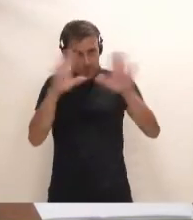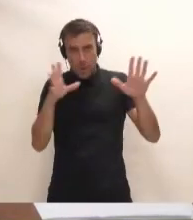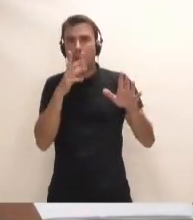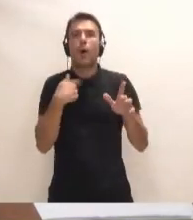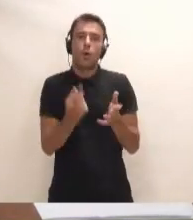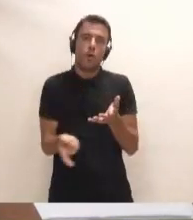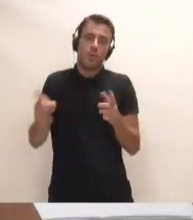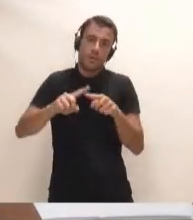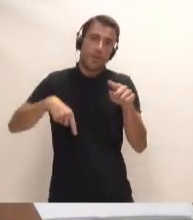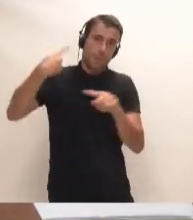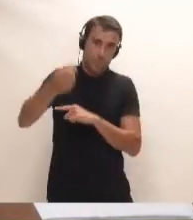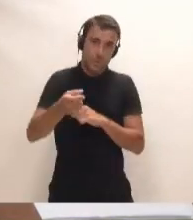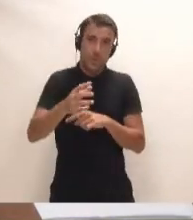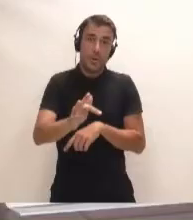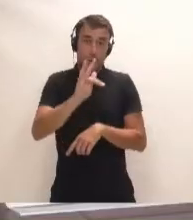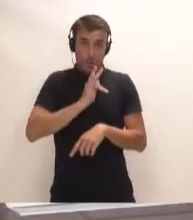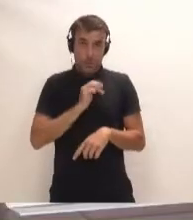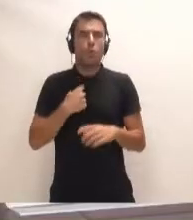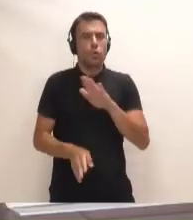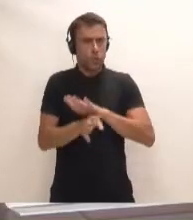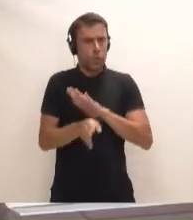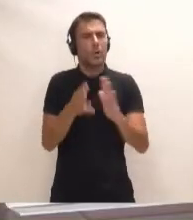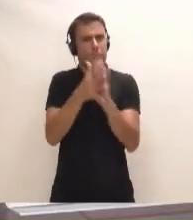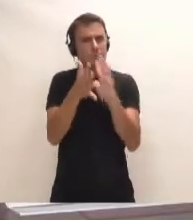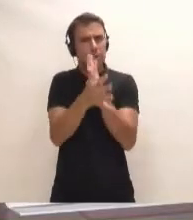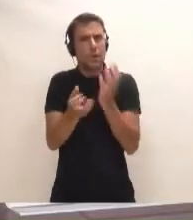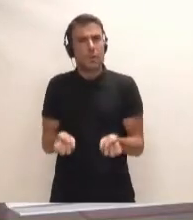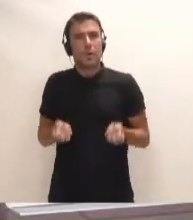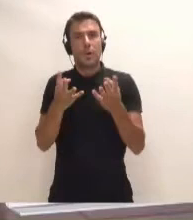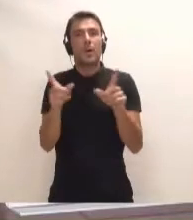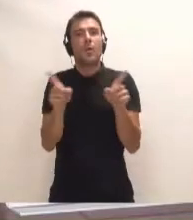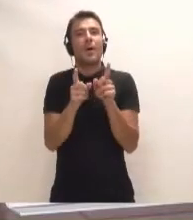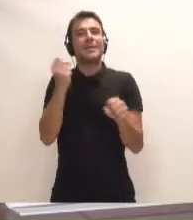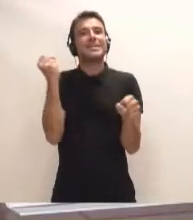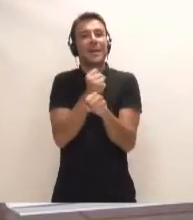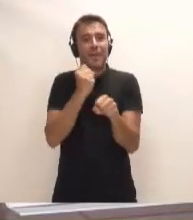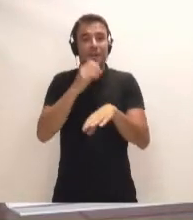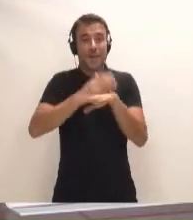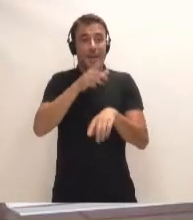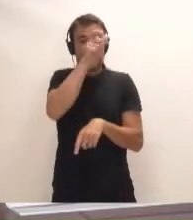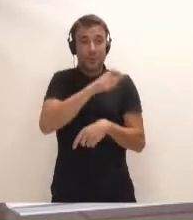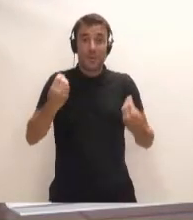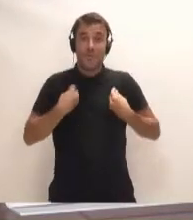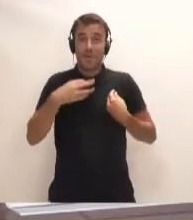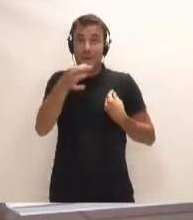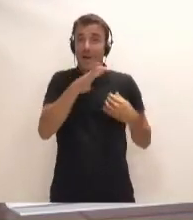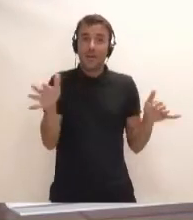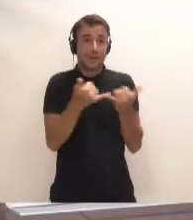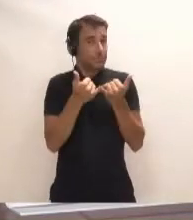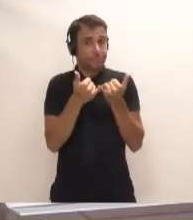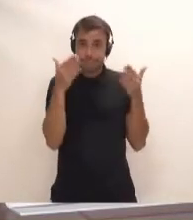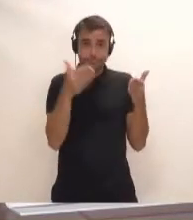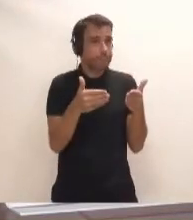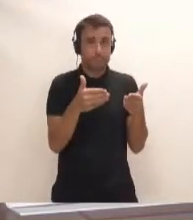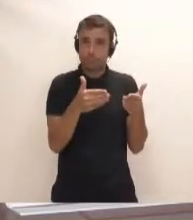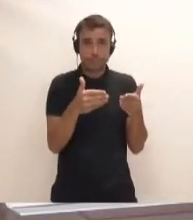argumentando en el resto de mis intervenciones, es que no se está trabajando para la población de la isla de Tenerife, señor presidente.